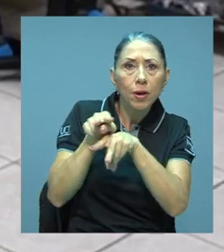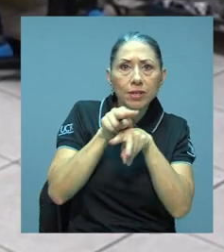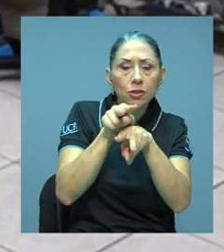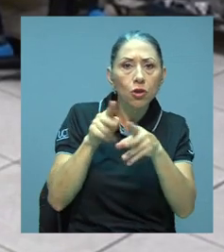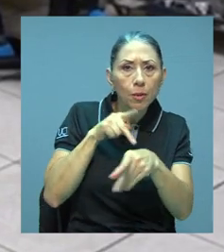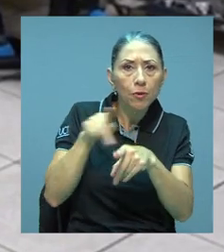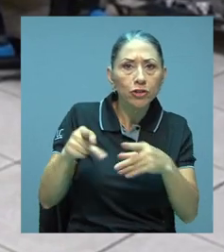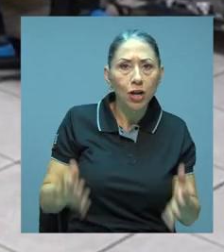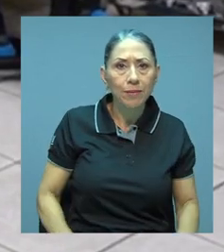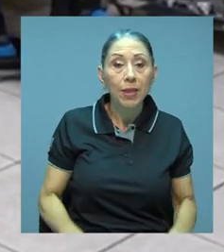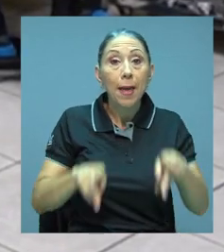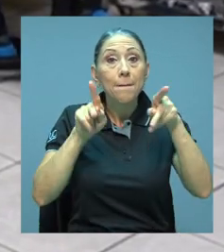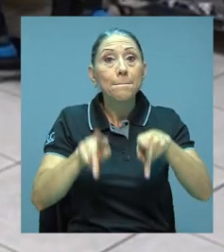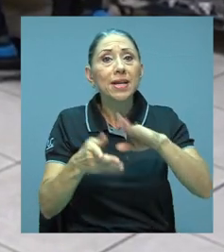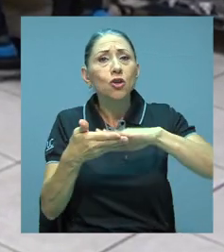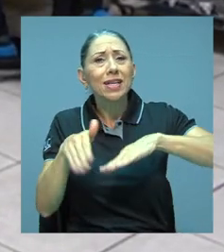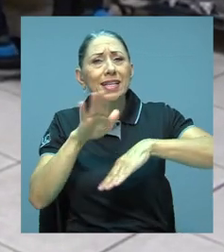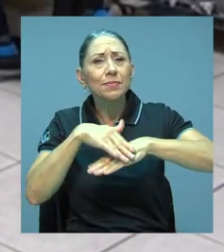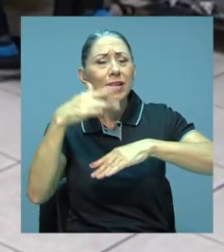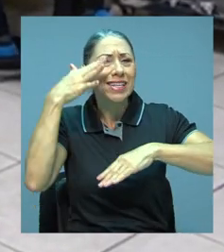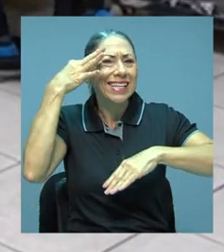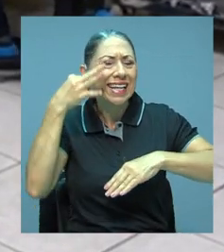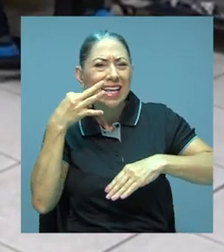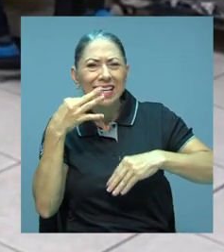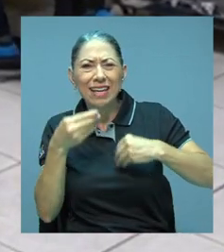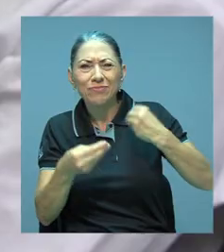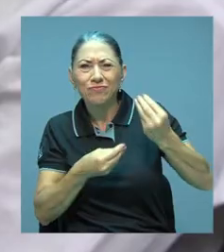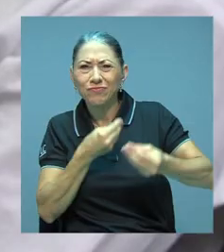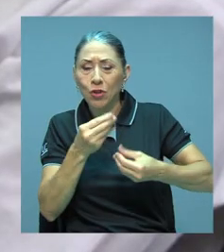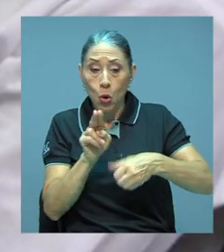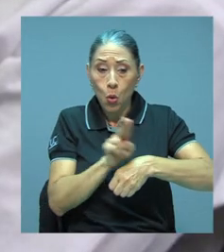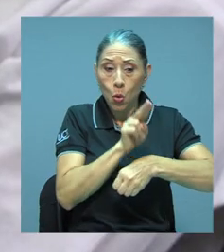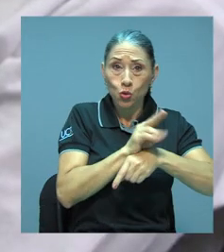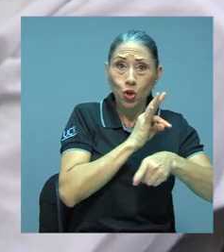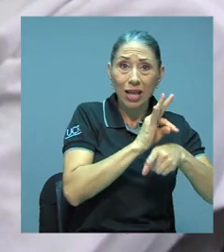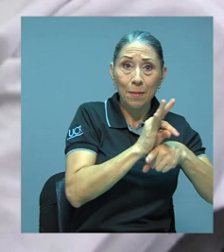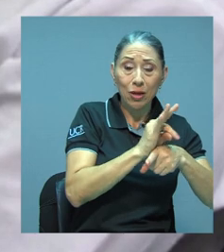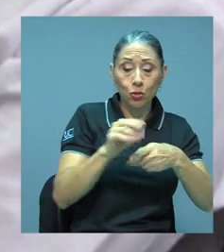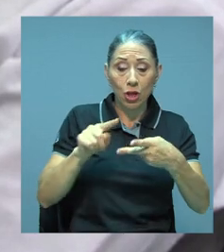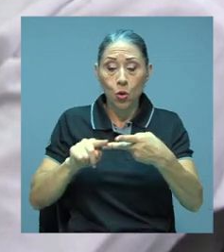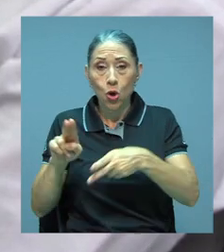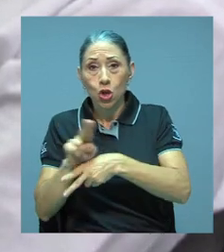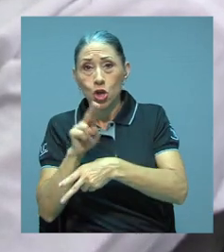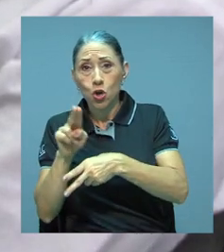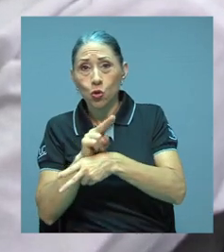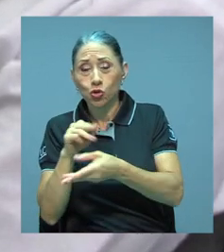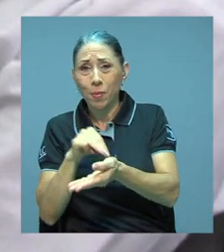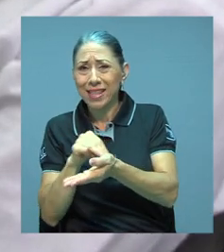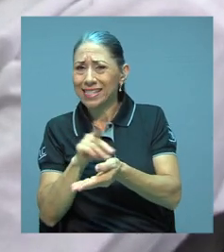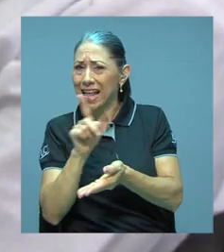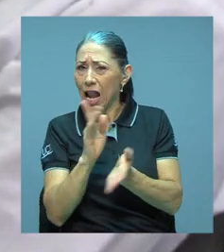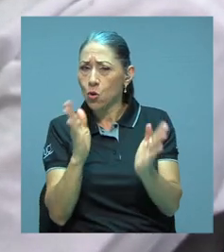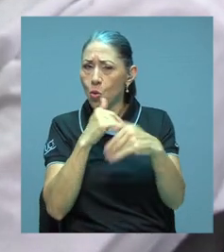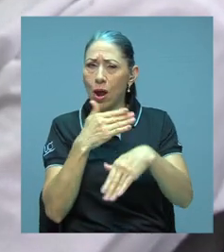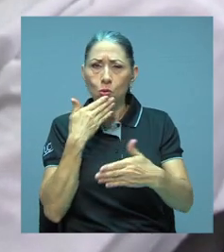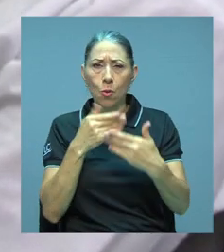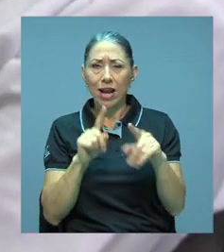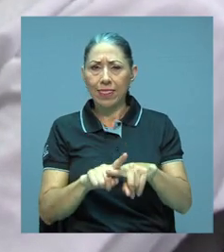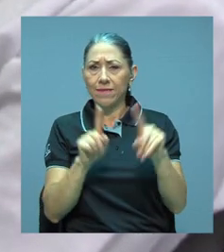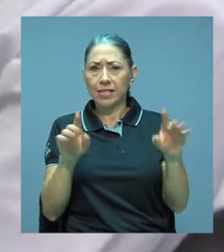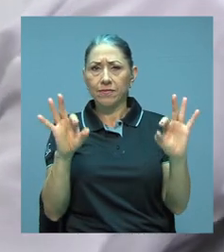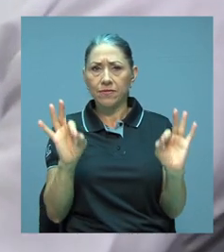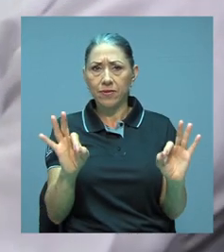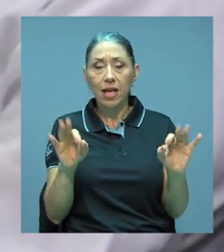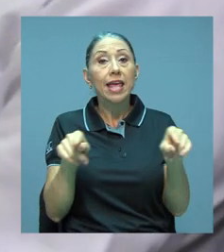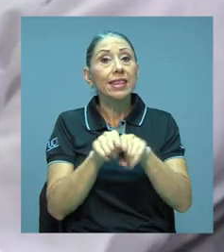Los expertos cuestionan la indebida diferenciación que se hace de uso terapéutico y uso medicinal. Además, resaltan que